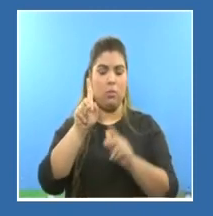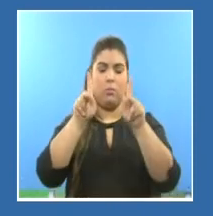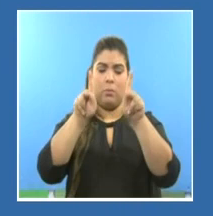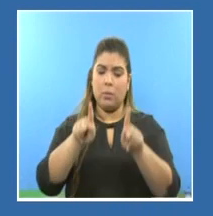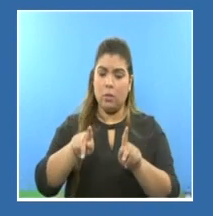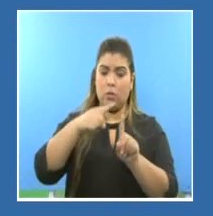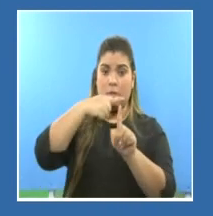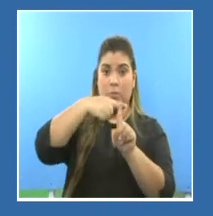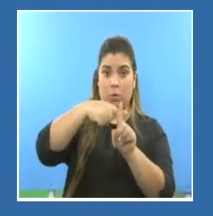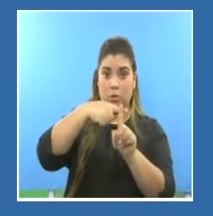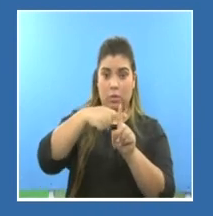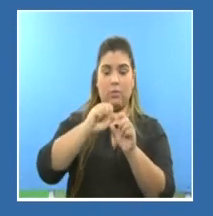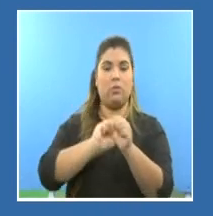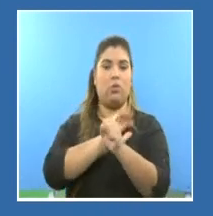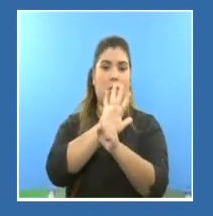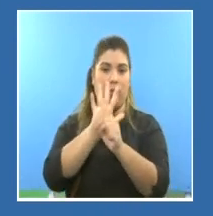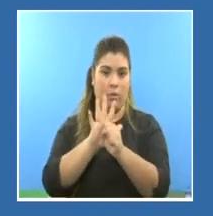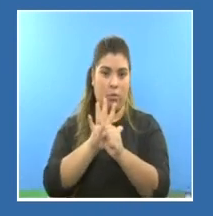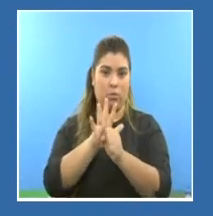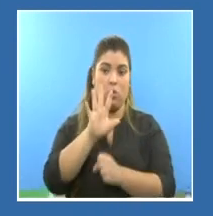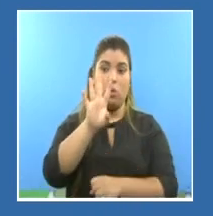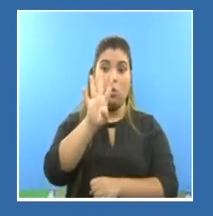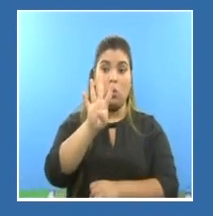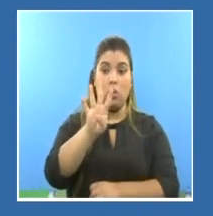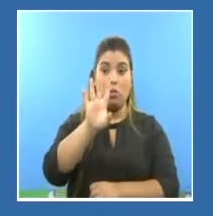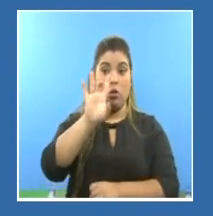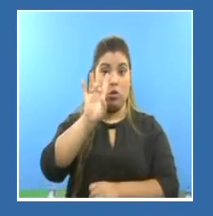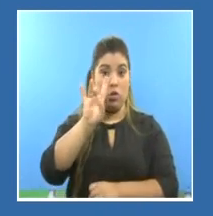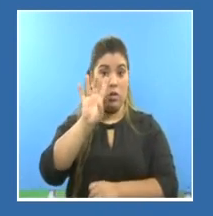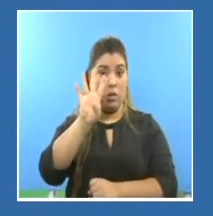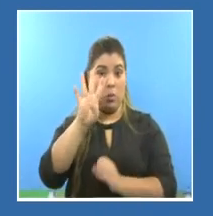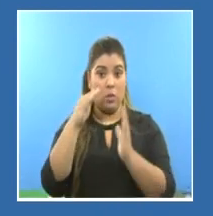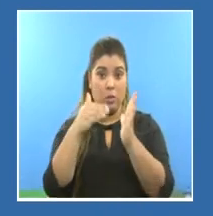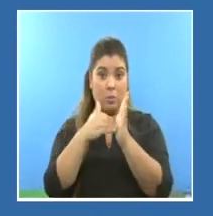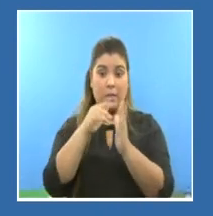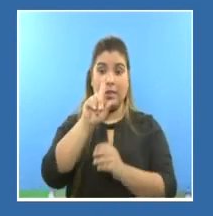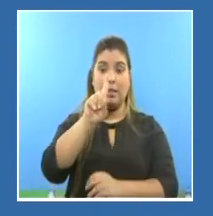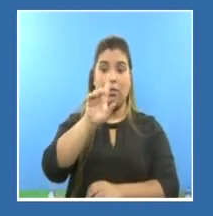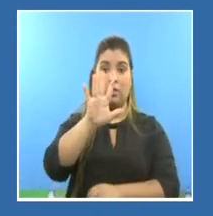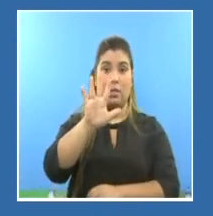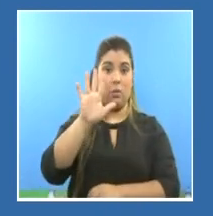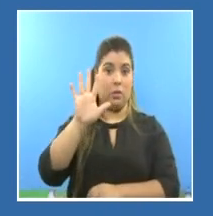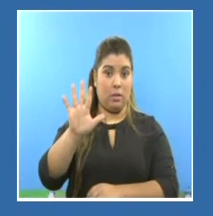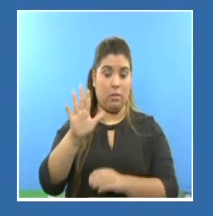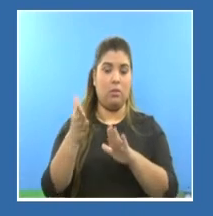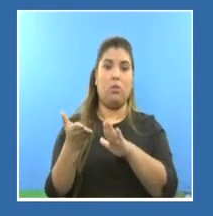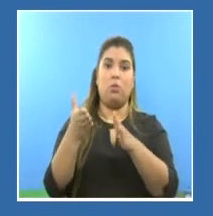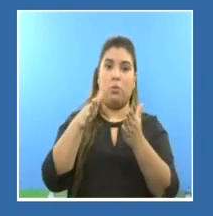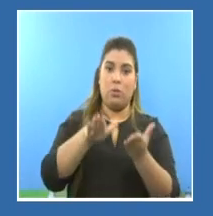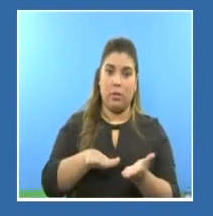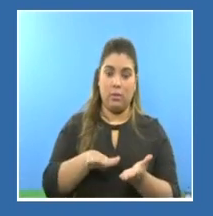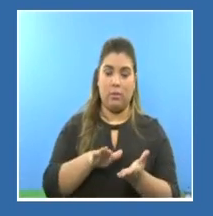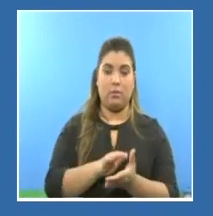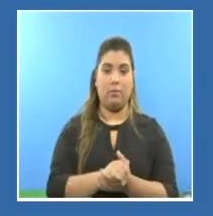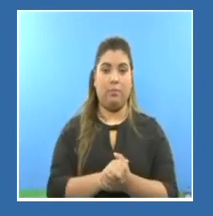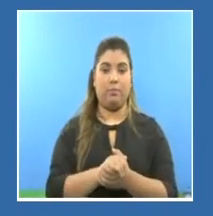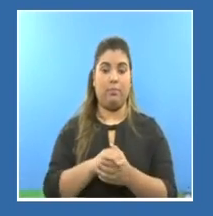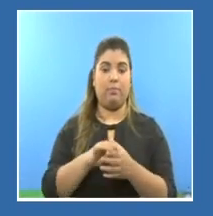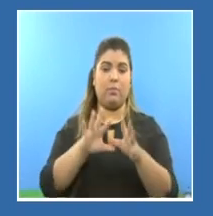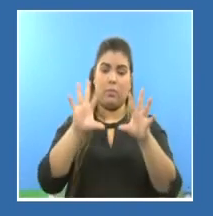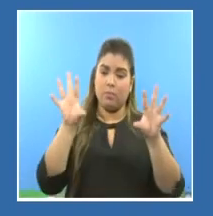casos confirmados, 484.155 defunciones